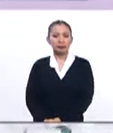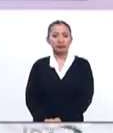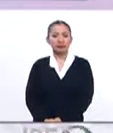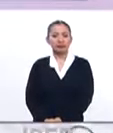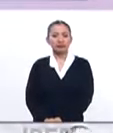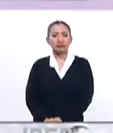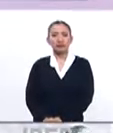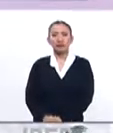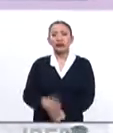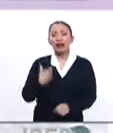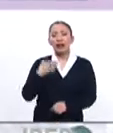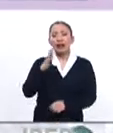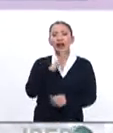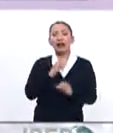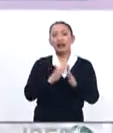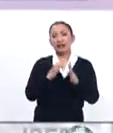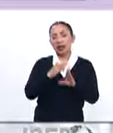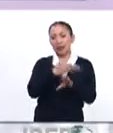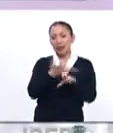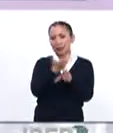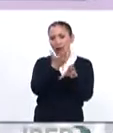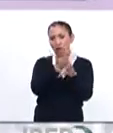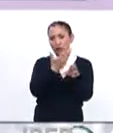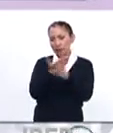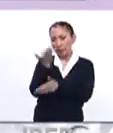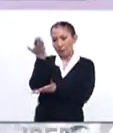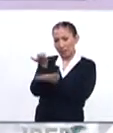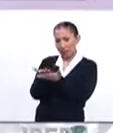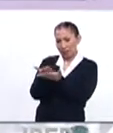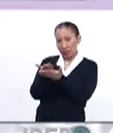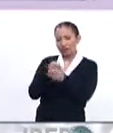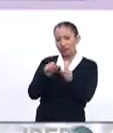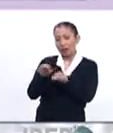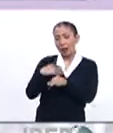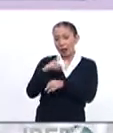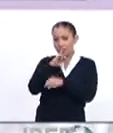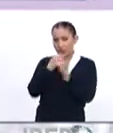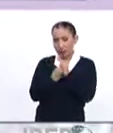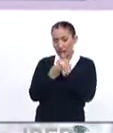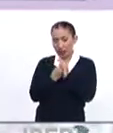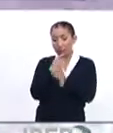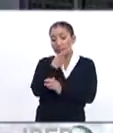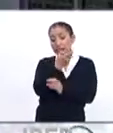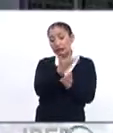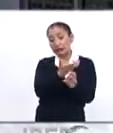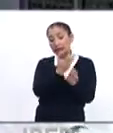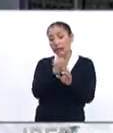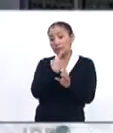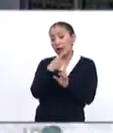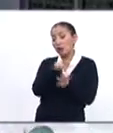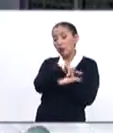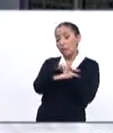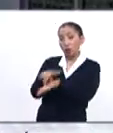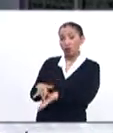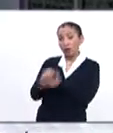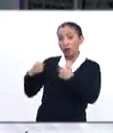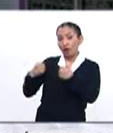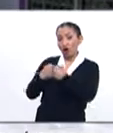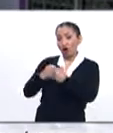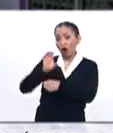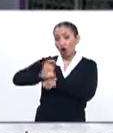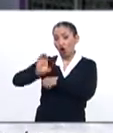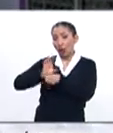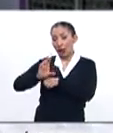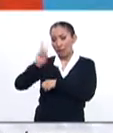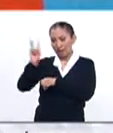Y funcionarios de la Casa Blanca, quienes solicitaron el anonimato, aseguraron que Estados Unidos envió ayuda humanitaria a la frontera de